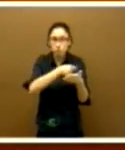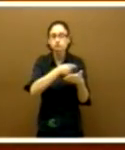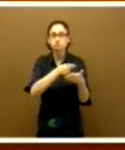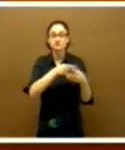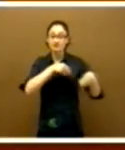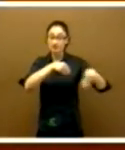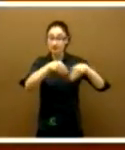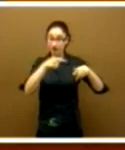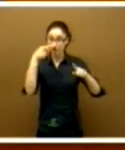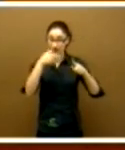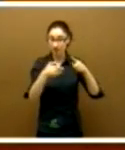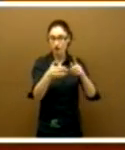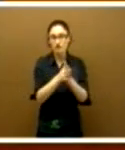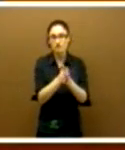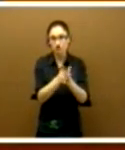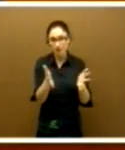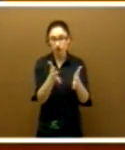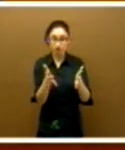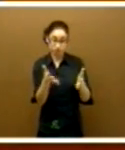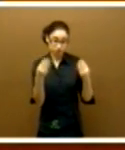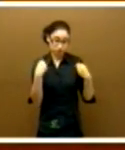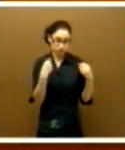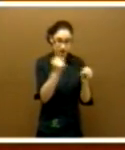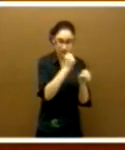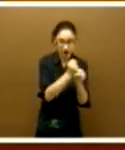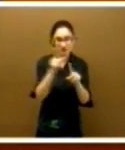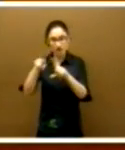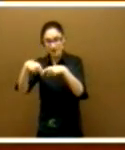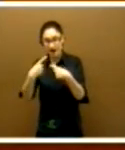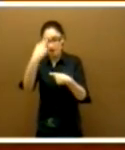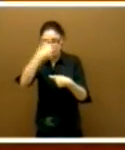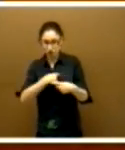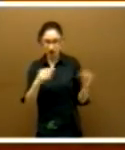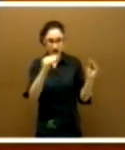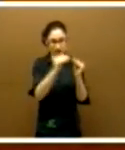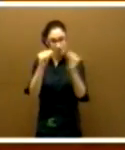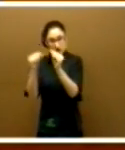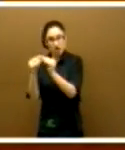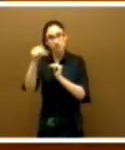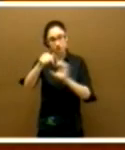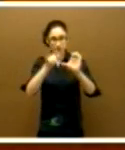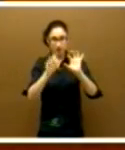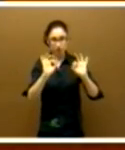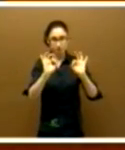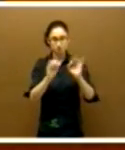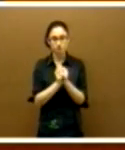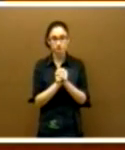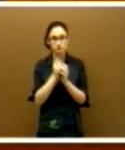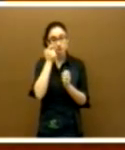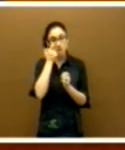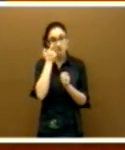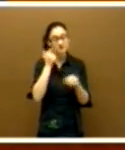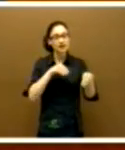estrategia para el fomento de la conciliación de la vida laboral, familiar y personal en Extremadura. Una